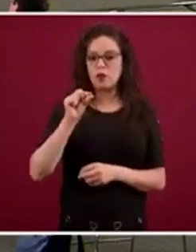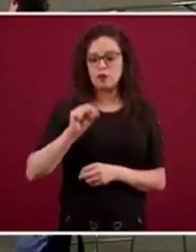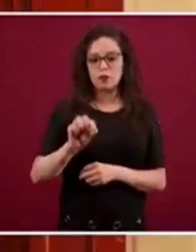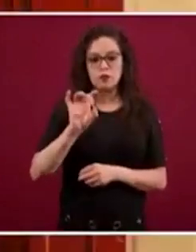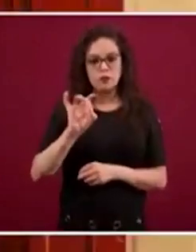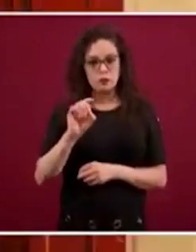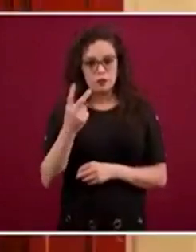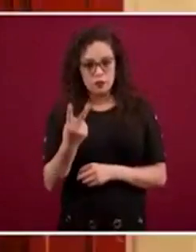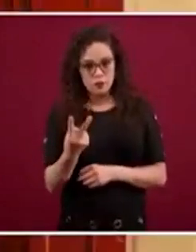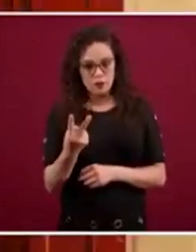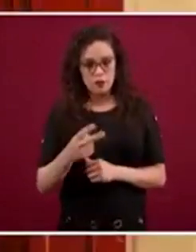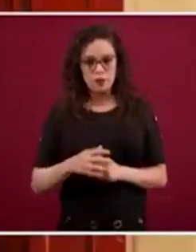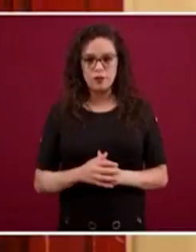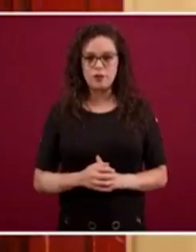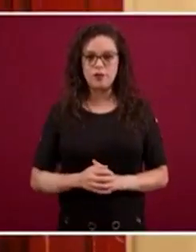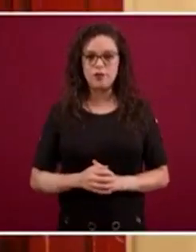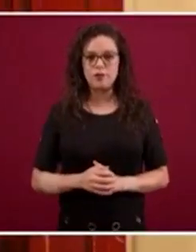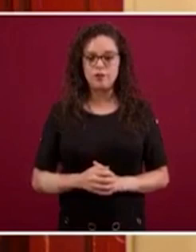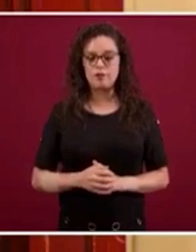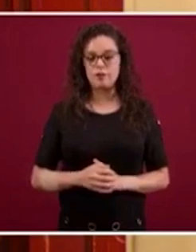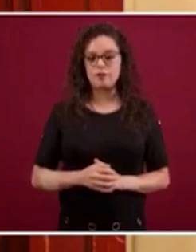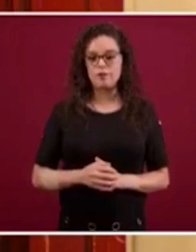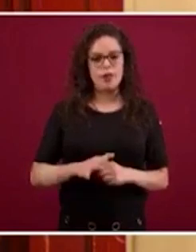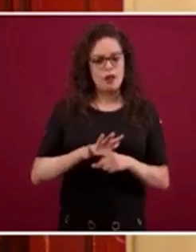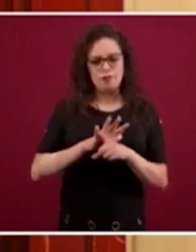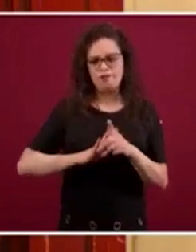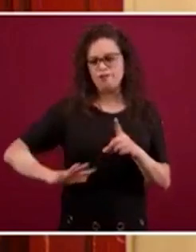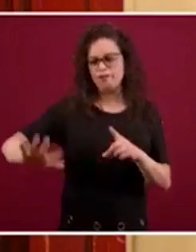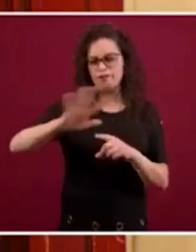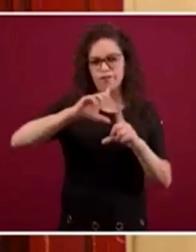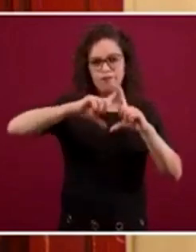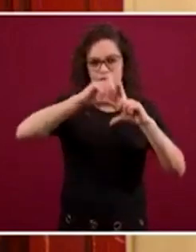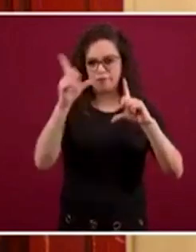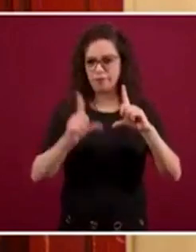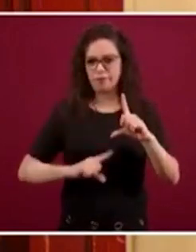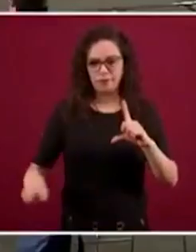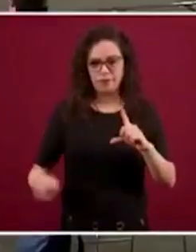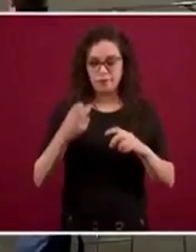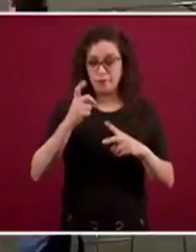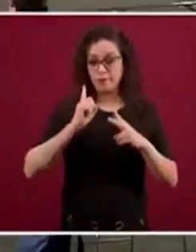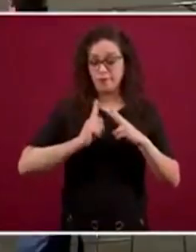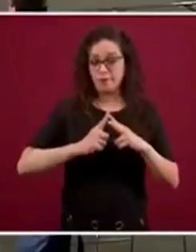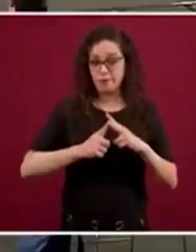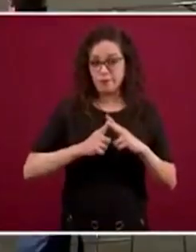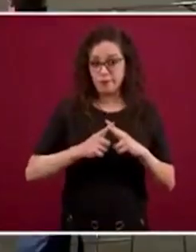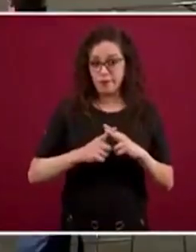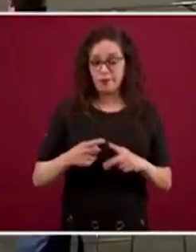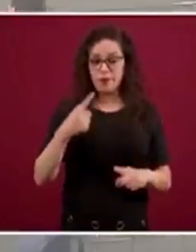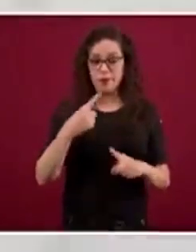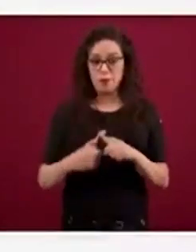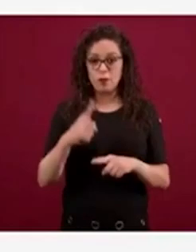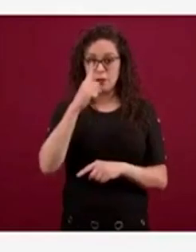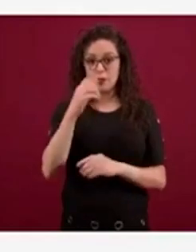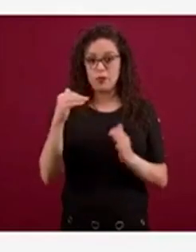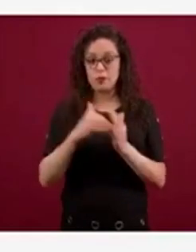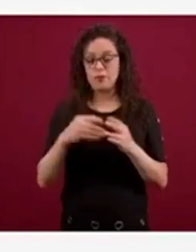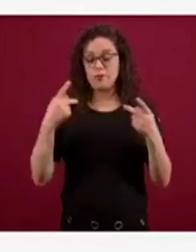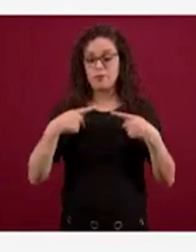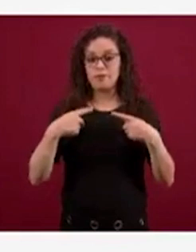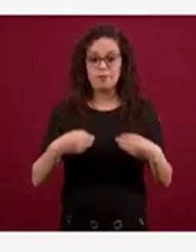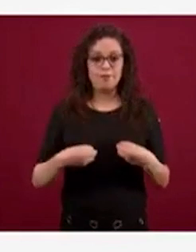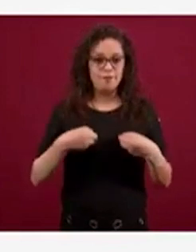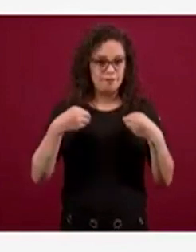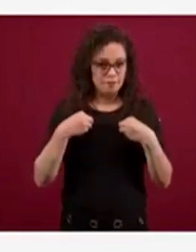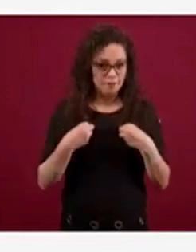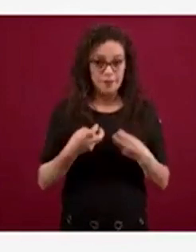para todo el país, o sería la tasa nacional por cada 100 mil habitantes, pero entonces vemos cómo esta